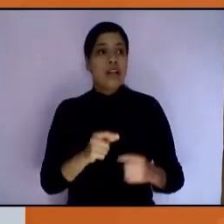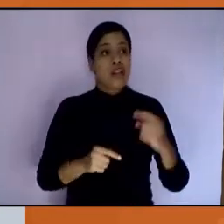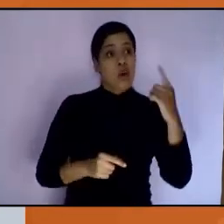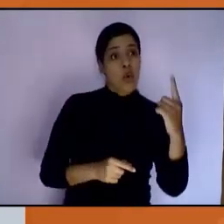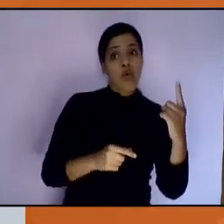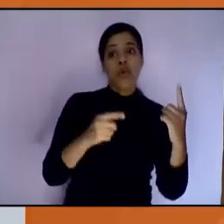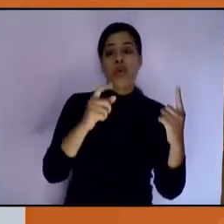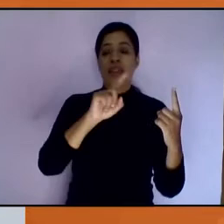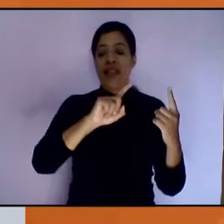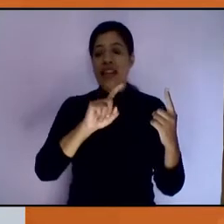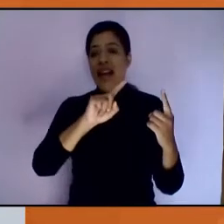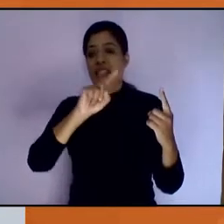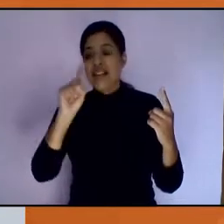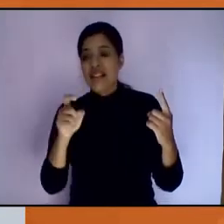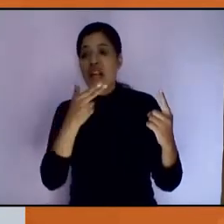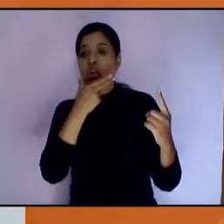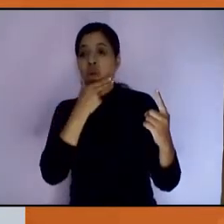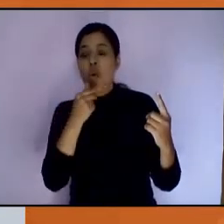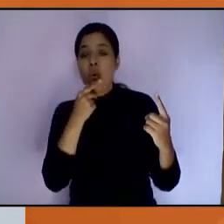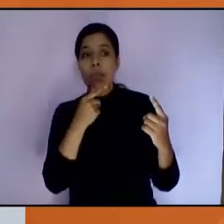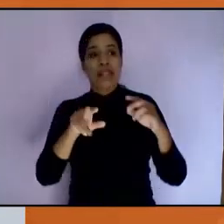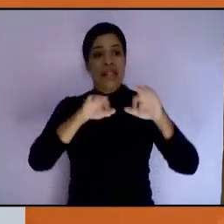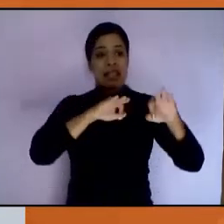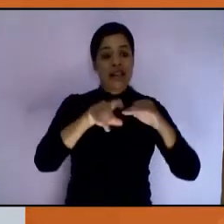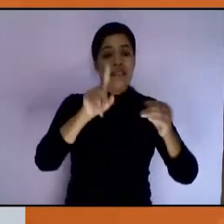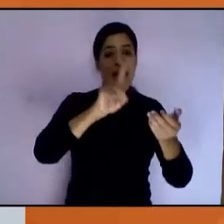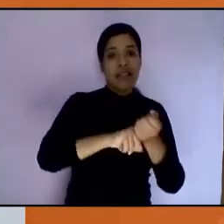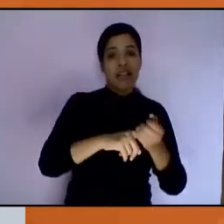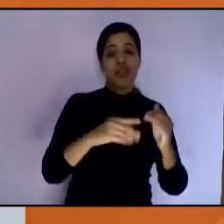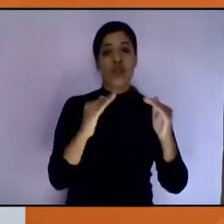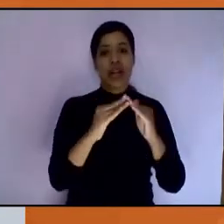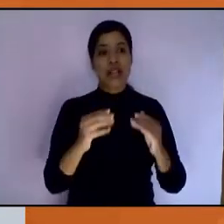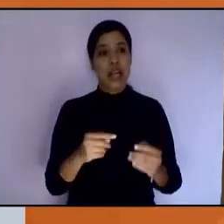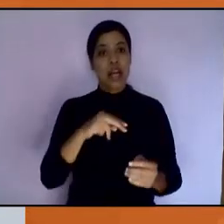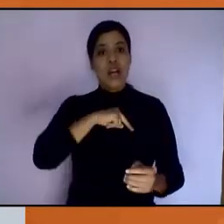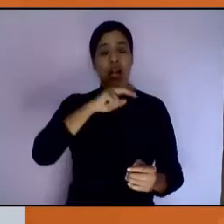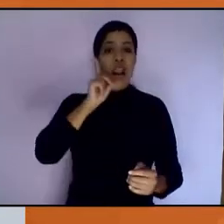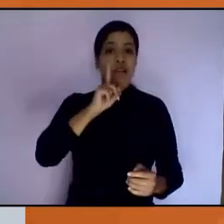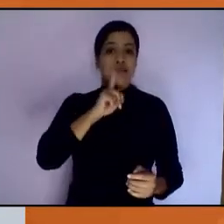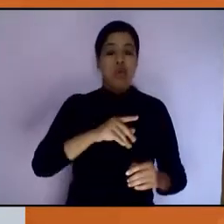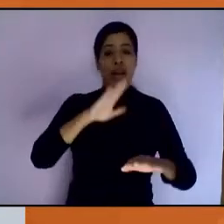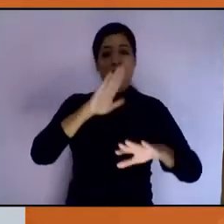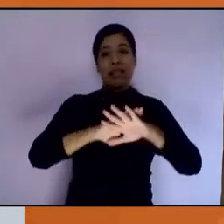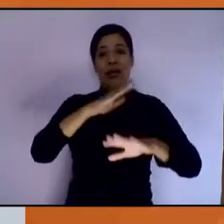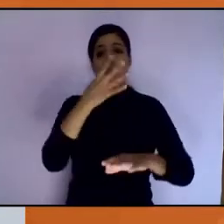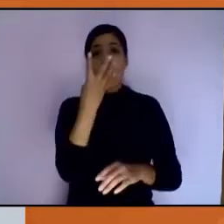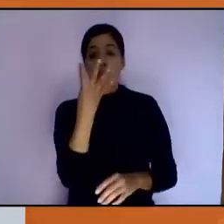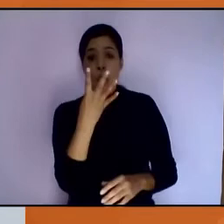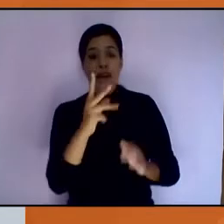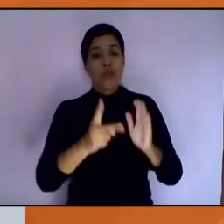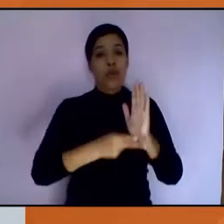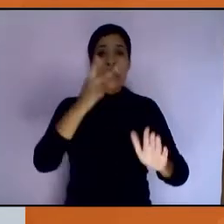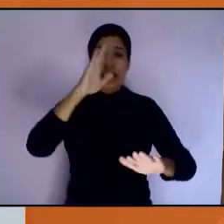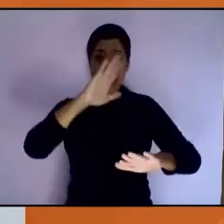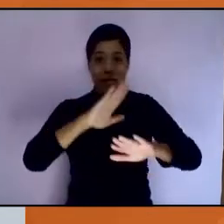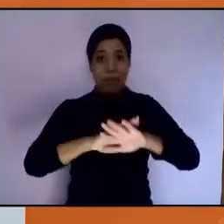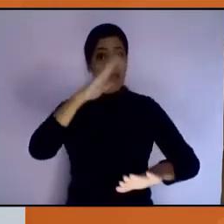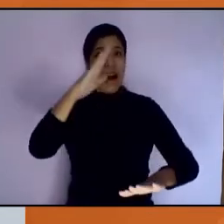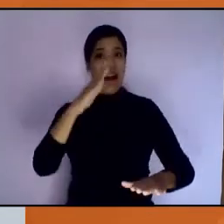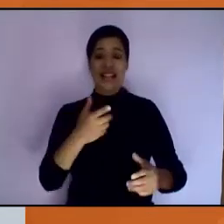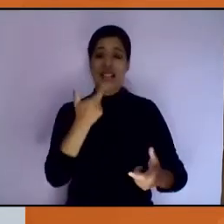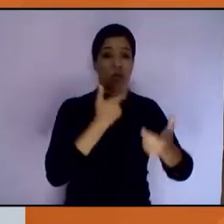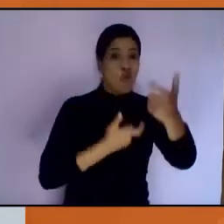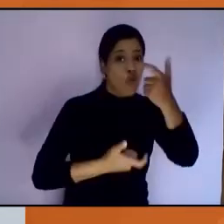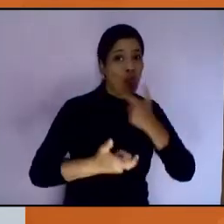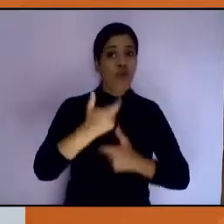remunerados. Las mujeres aportamos casi cuatro veces más billones de pesos y horas de trabajo. Por lo anterior y